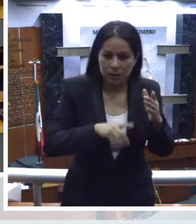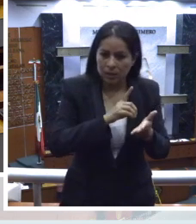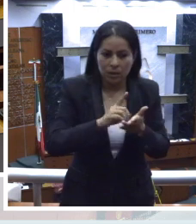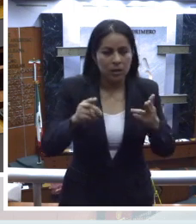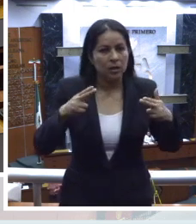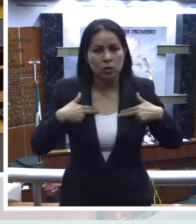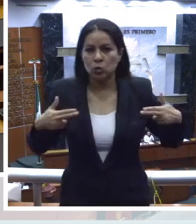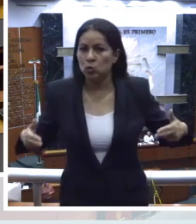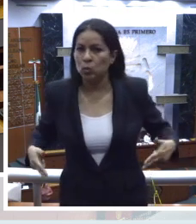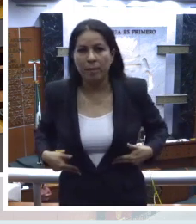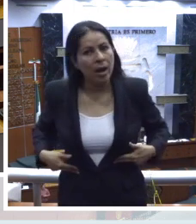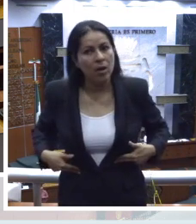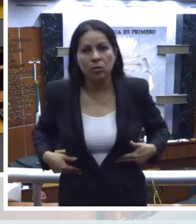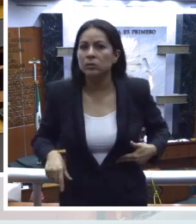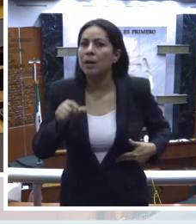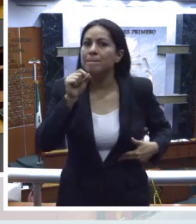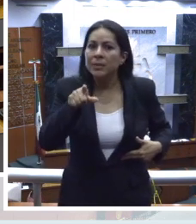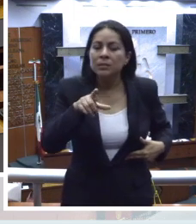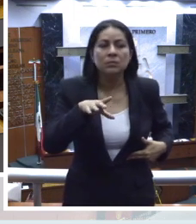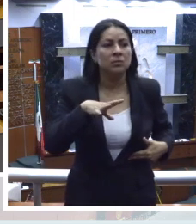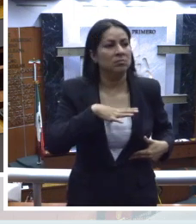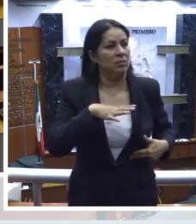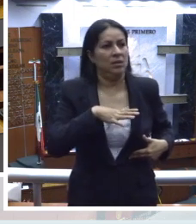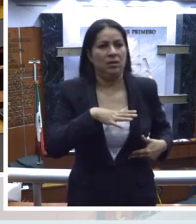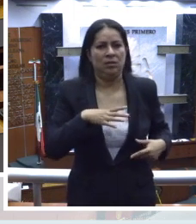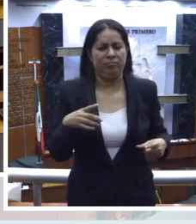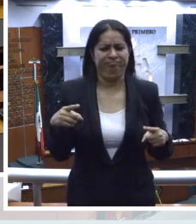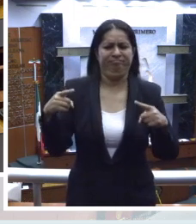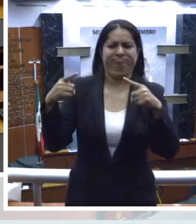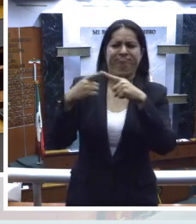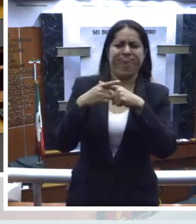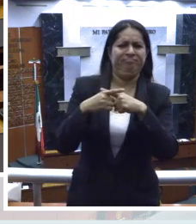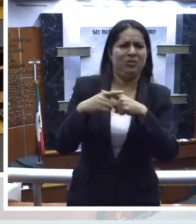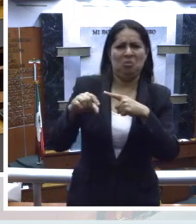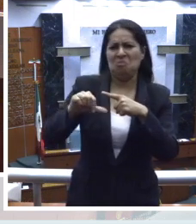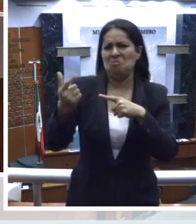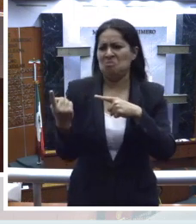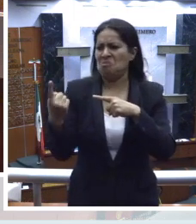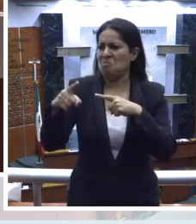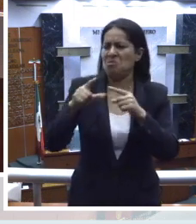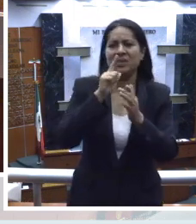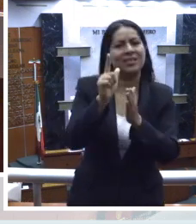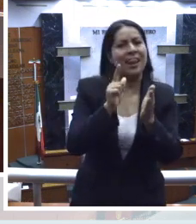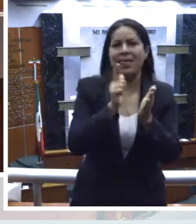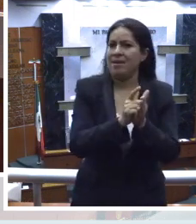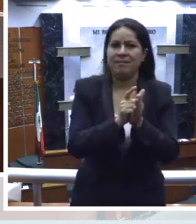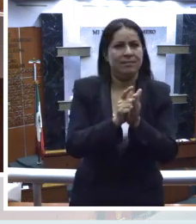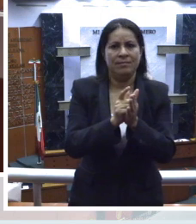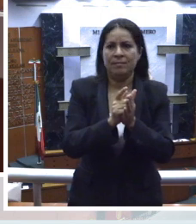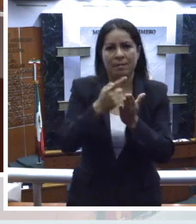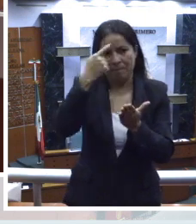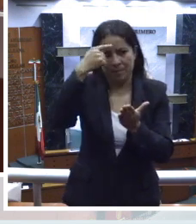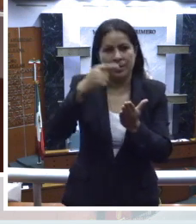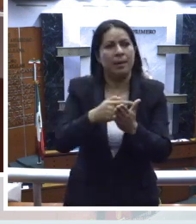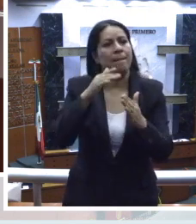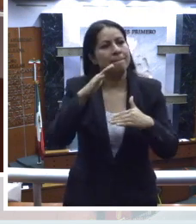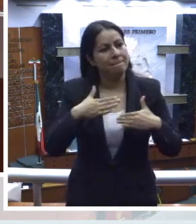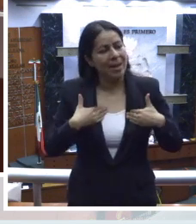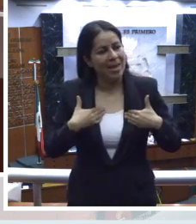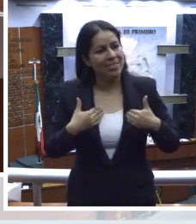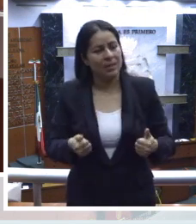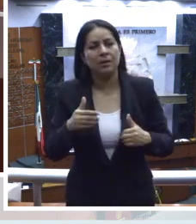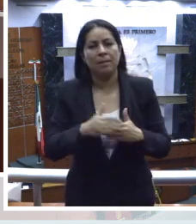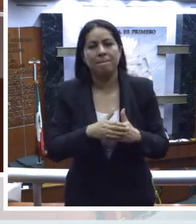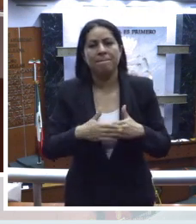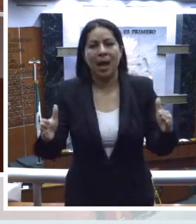ni se encuentra en contraposición con ningún ordenamiento legal. Para tener una mayor comprensión